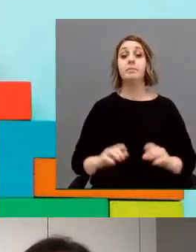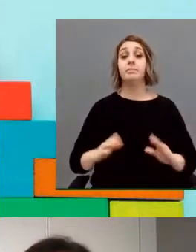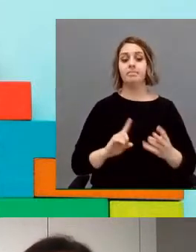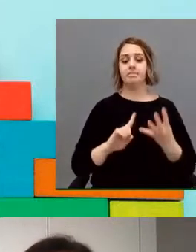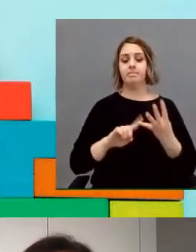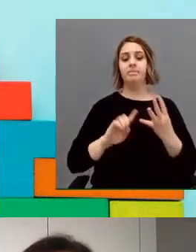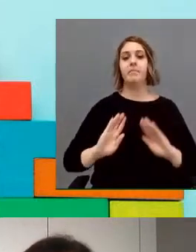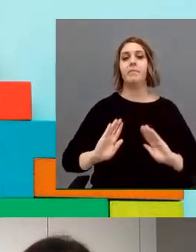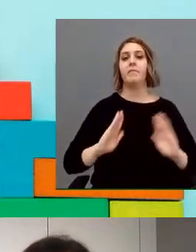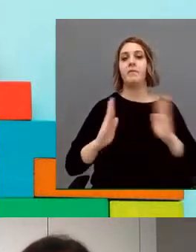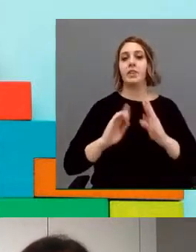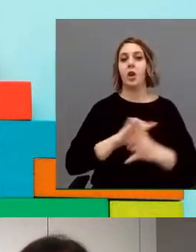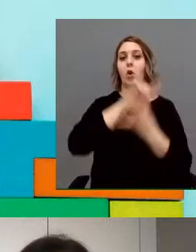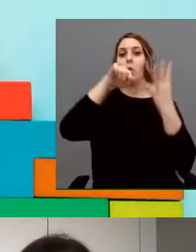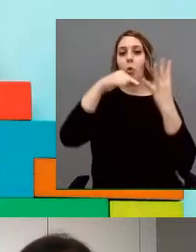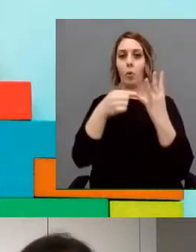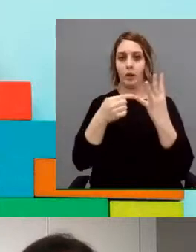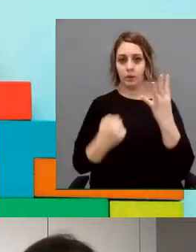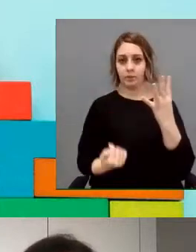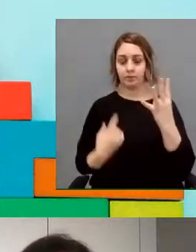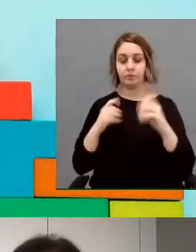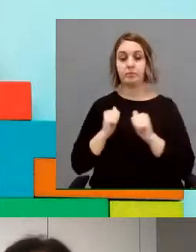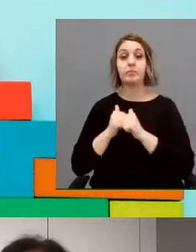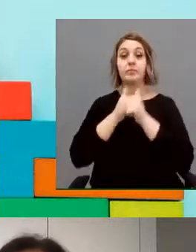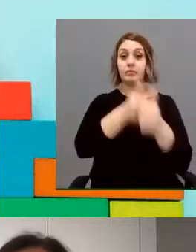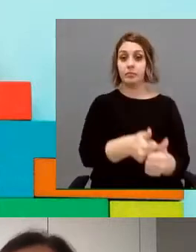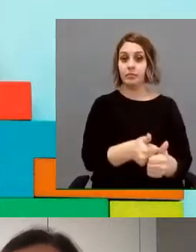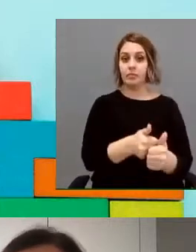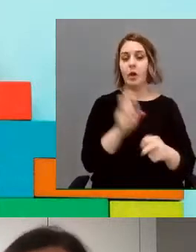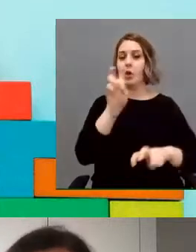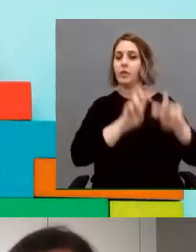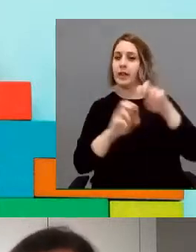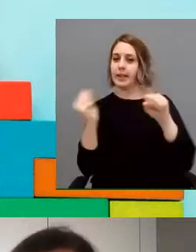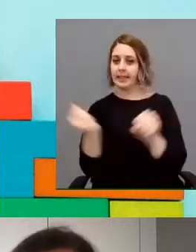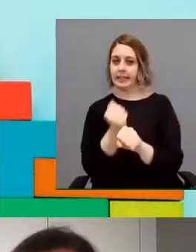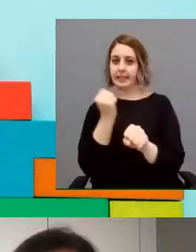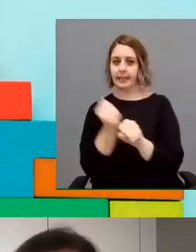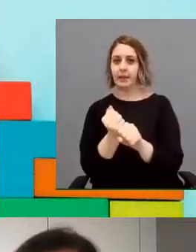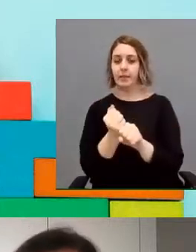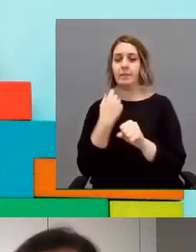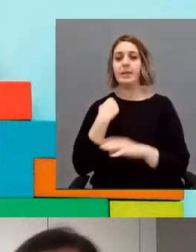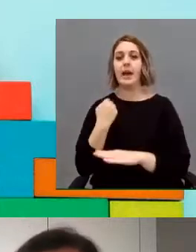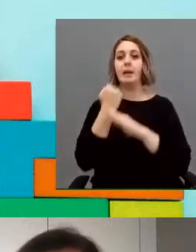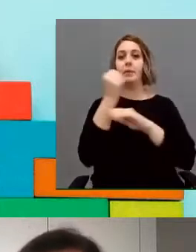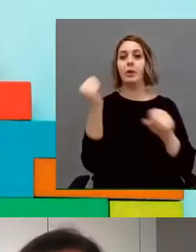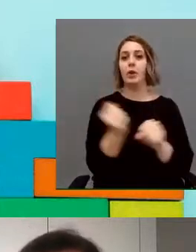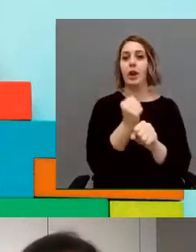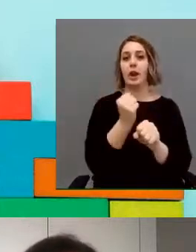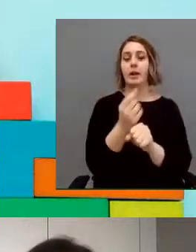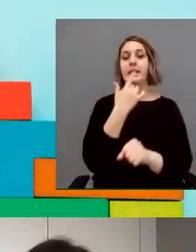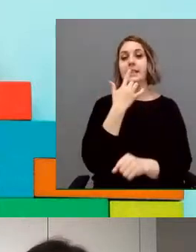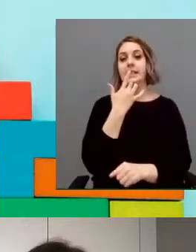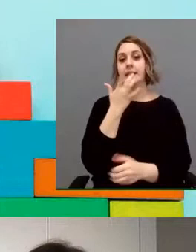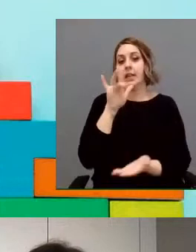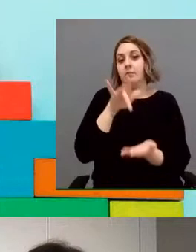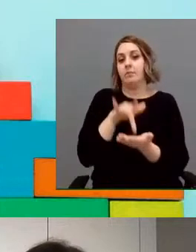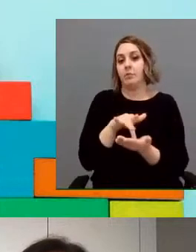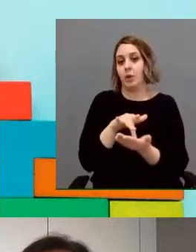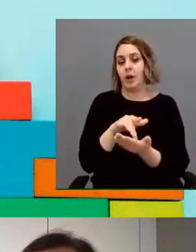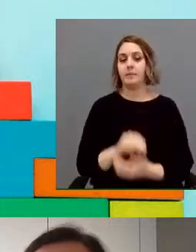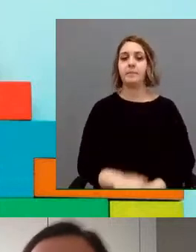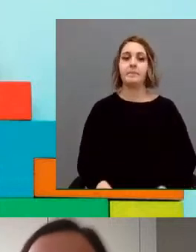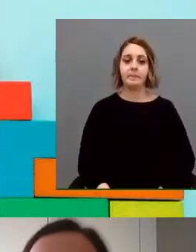que es la fase de seguimiento, de búsqueda de empleo y apoyo laboral en caso de que hayan obtenido el empleo.